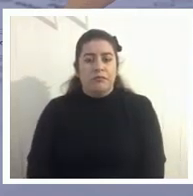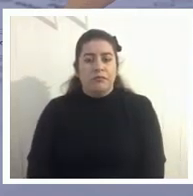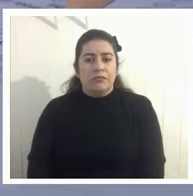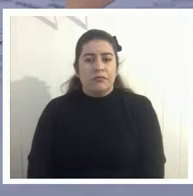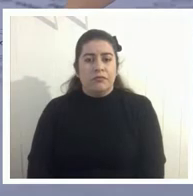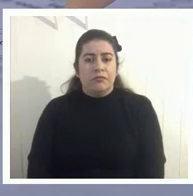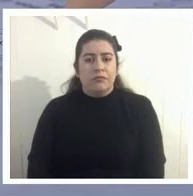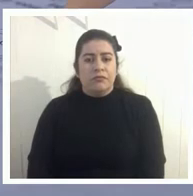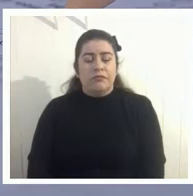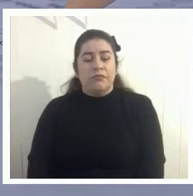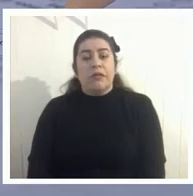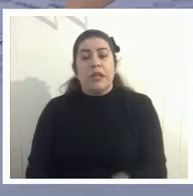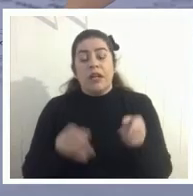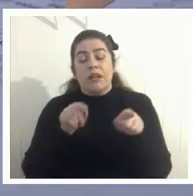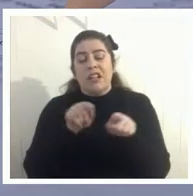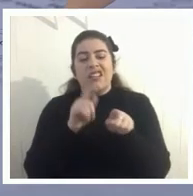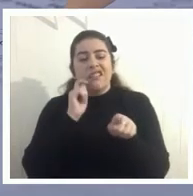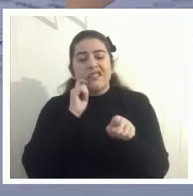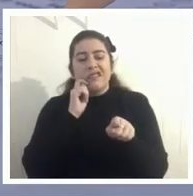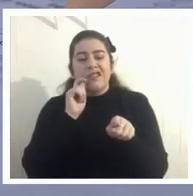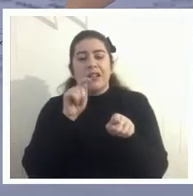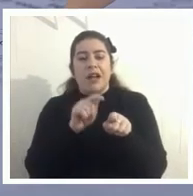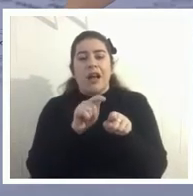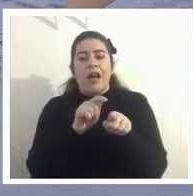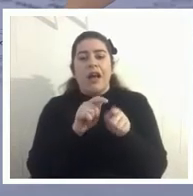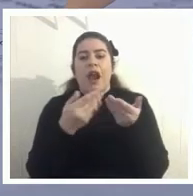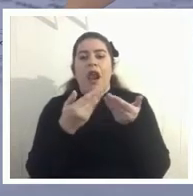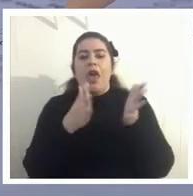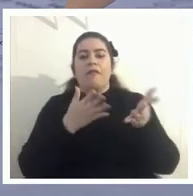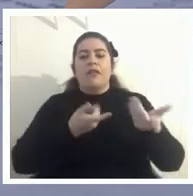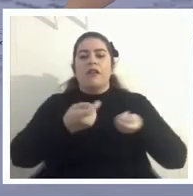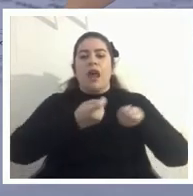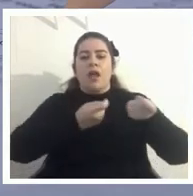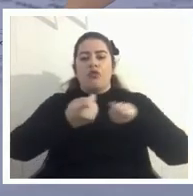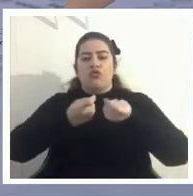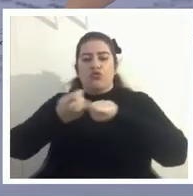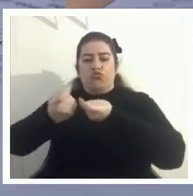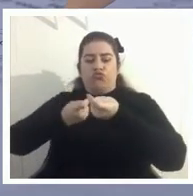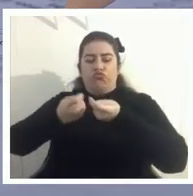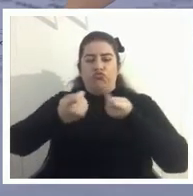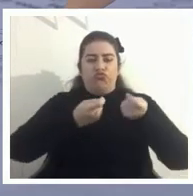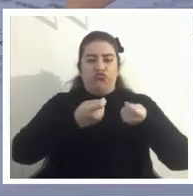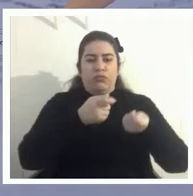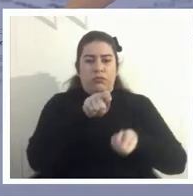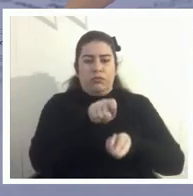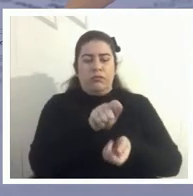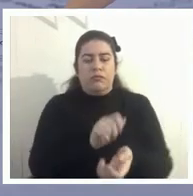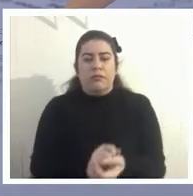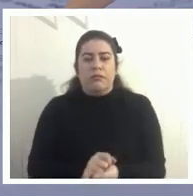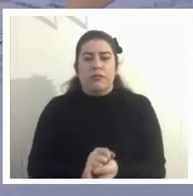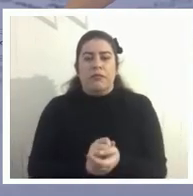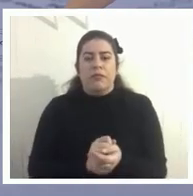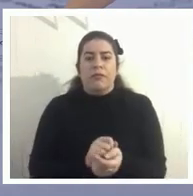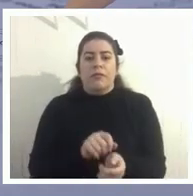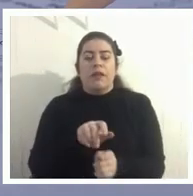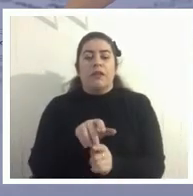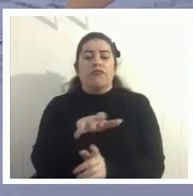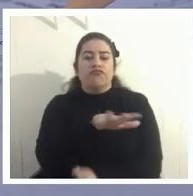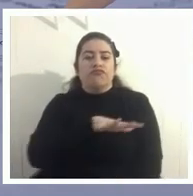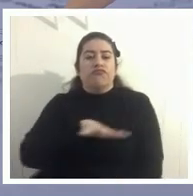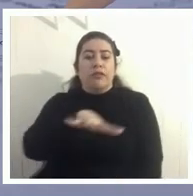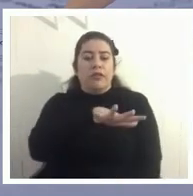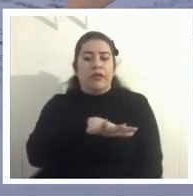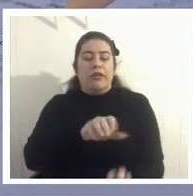básicamente es cierto de libre mercado cierto en este caso en un contexto de educación cierto